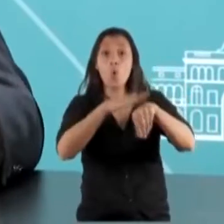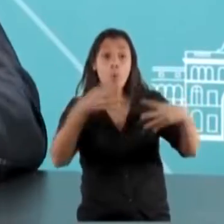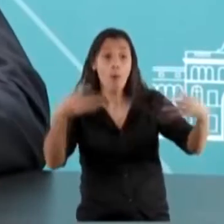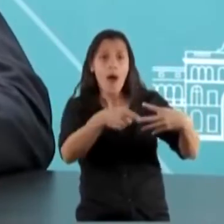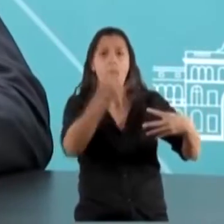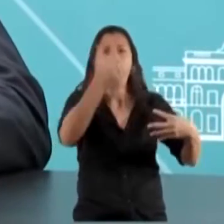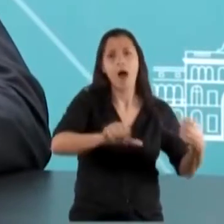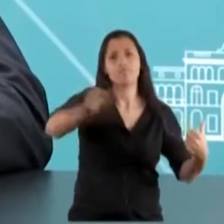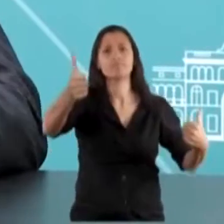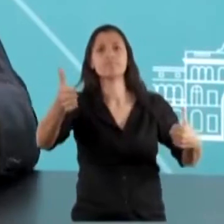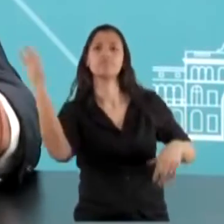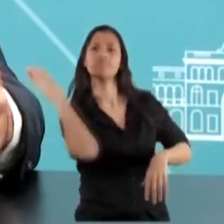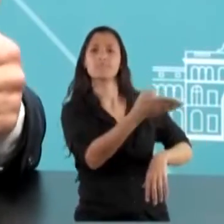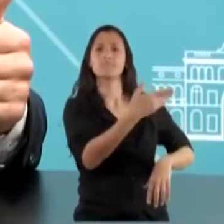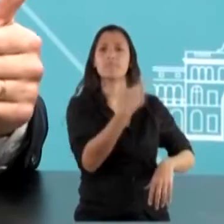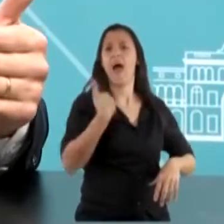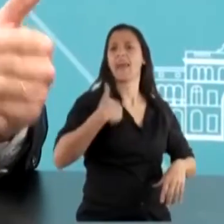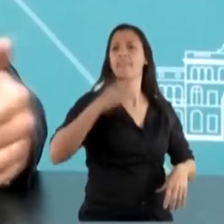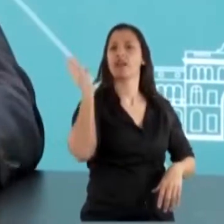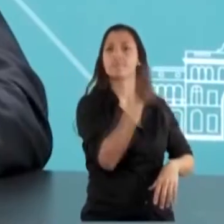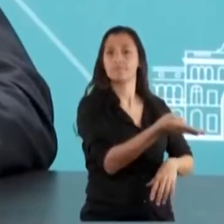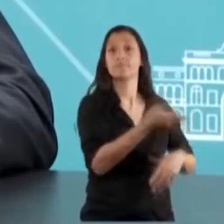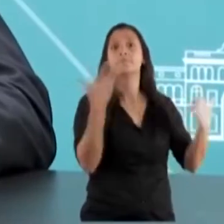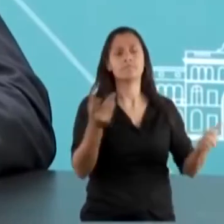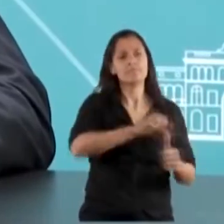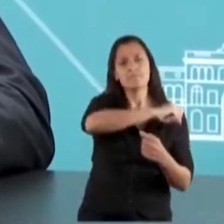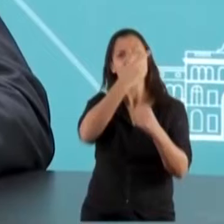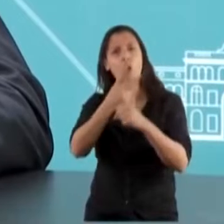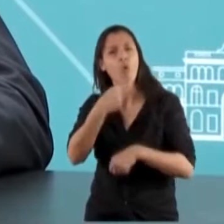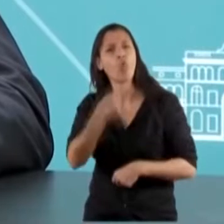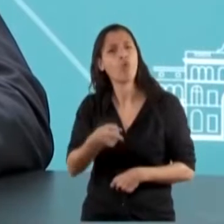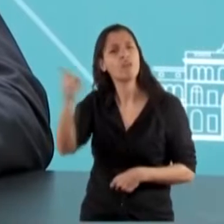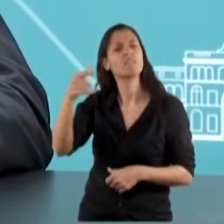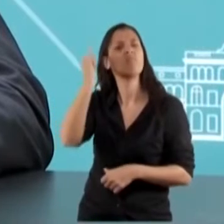ganadores y perdedores. Y lo segundo es el argumento vinculado a que